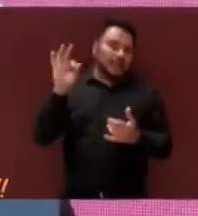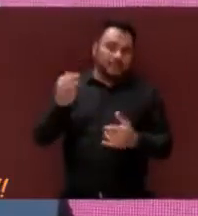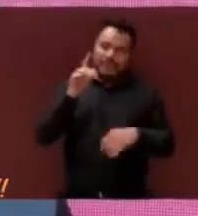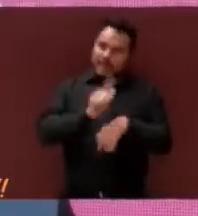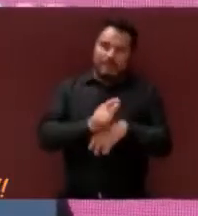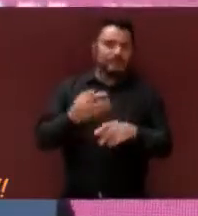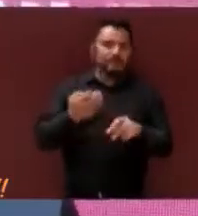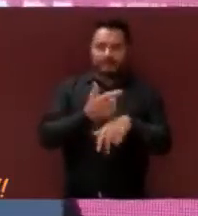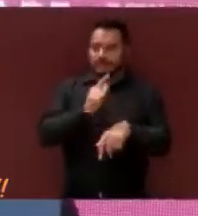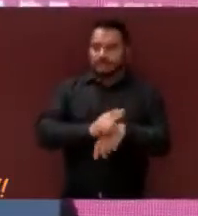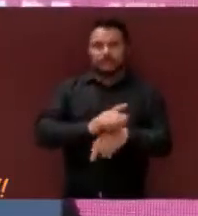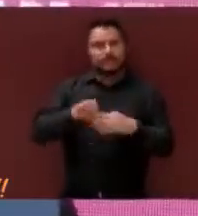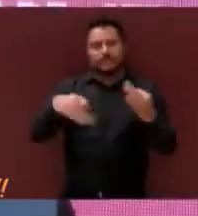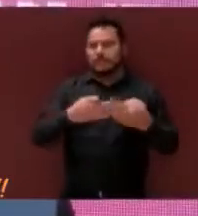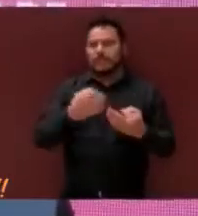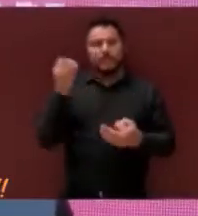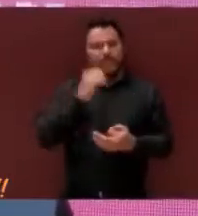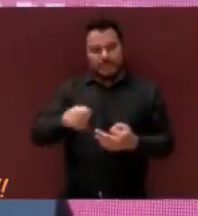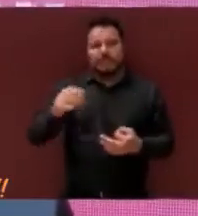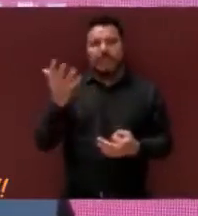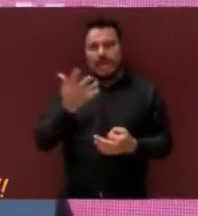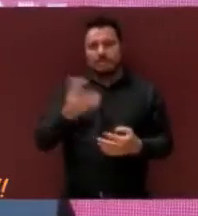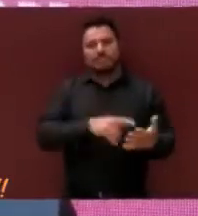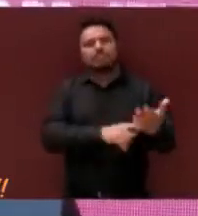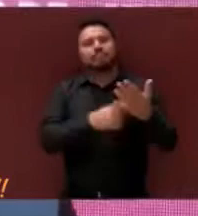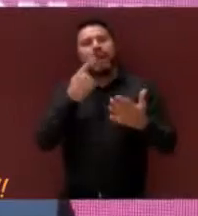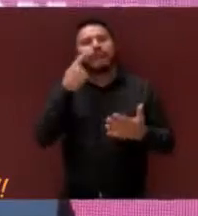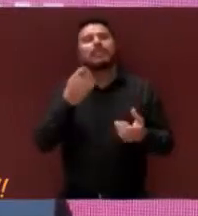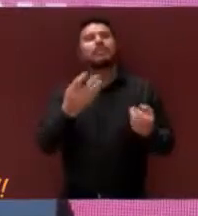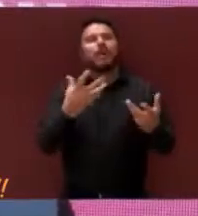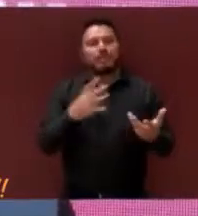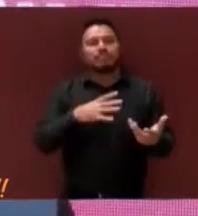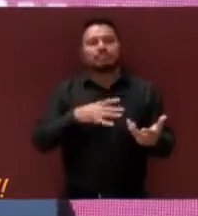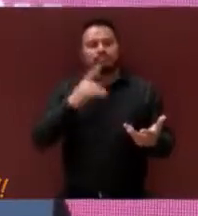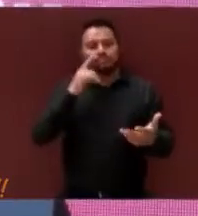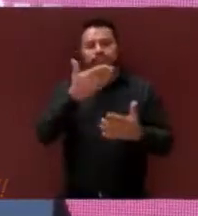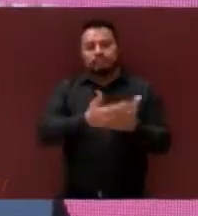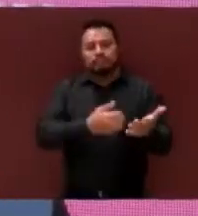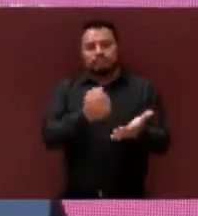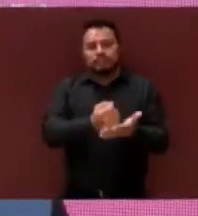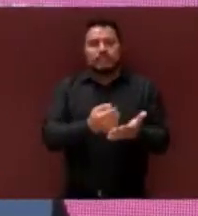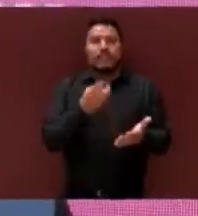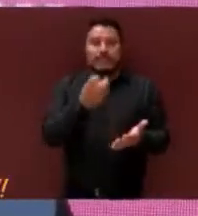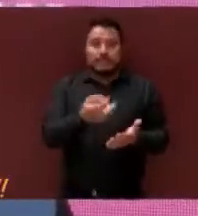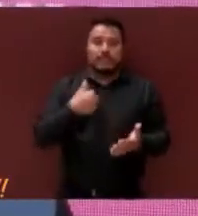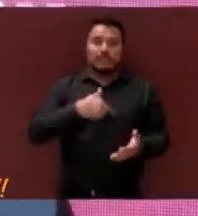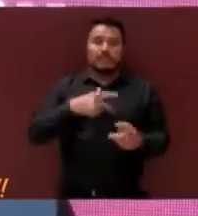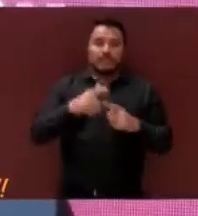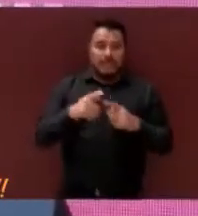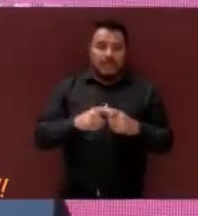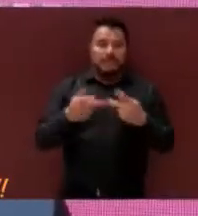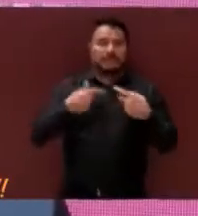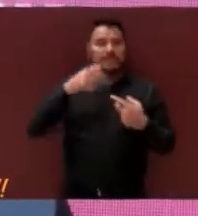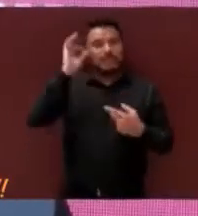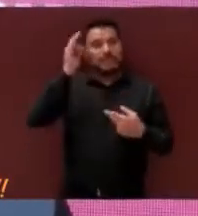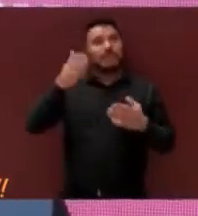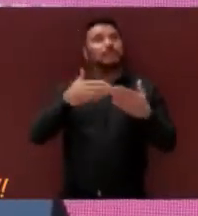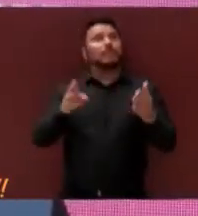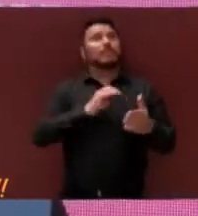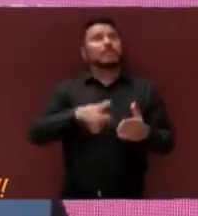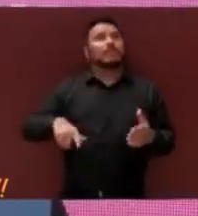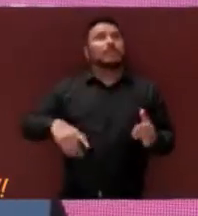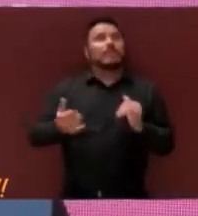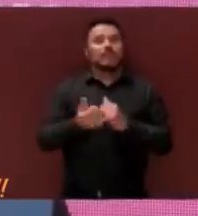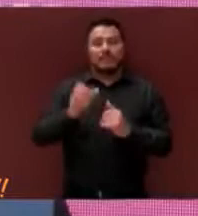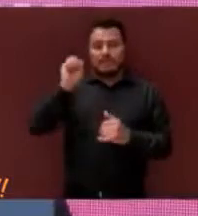estatales. La transparencia de este trabajo, de todos nosotros, los servidores públicos municipales y la